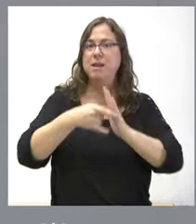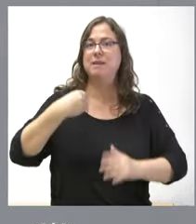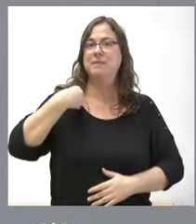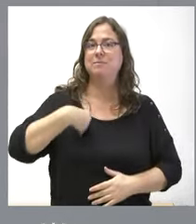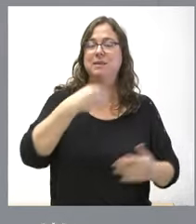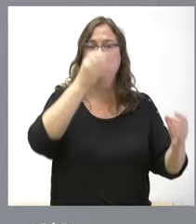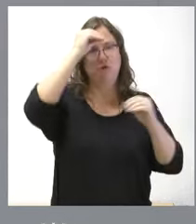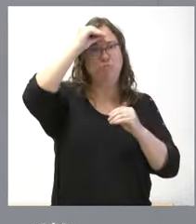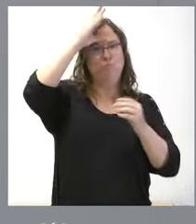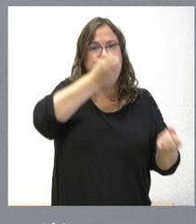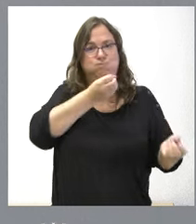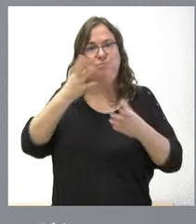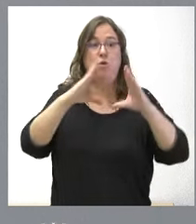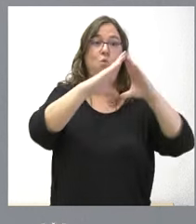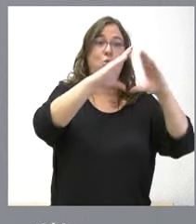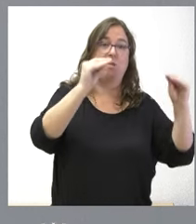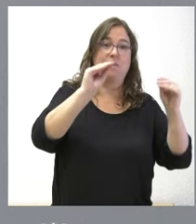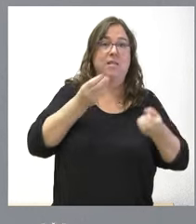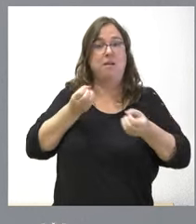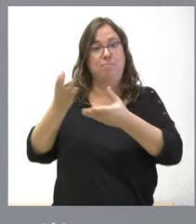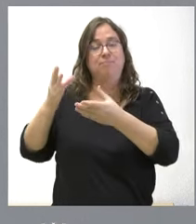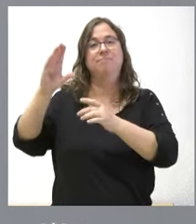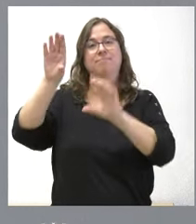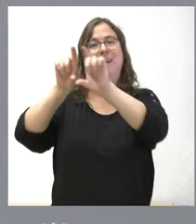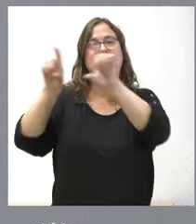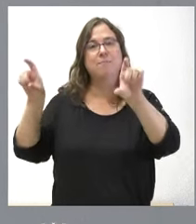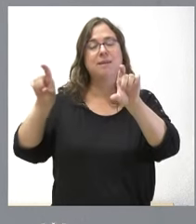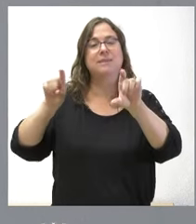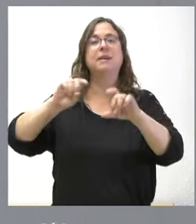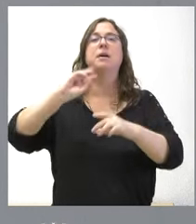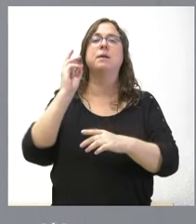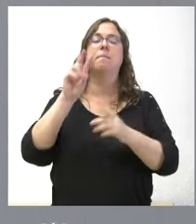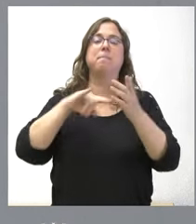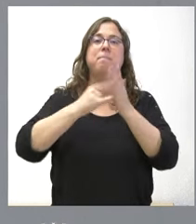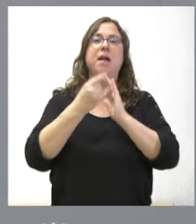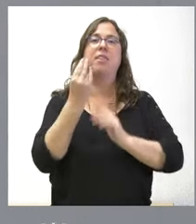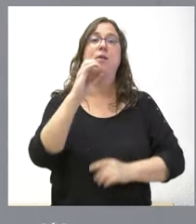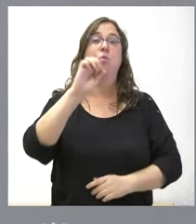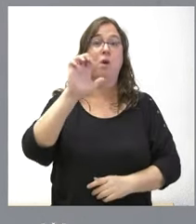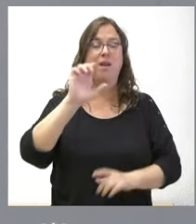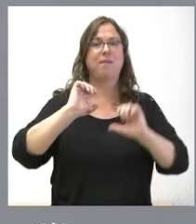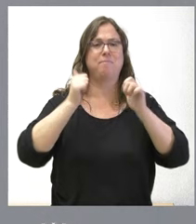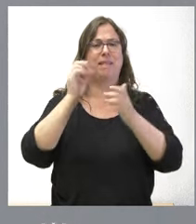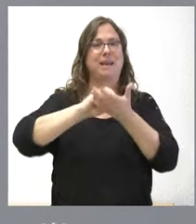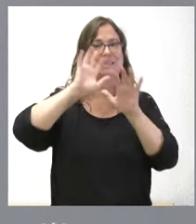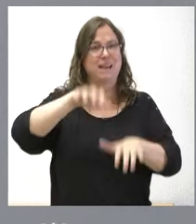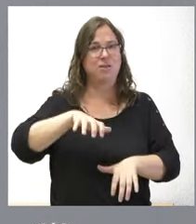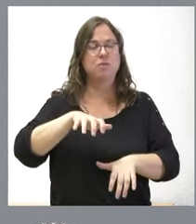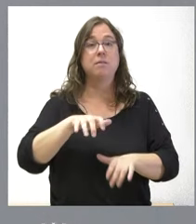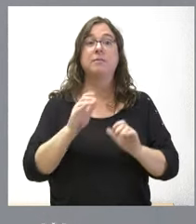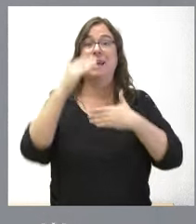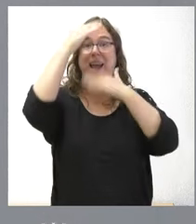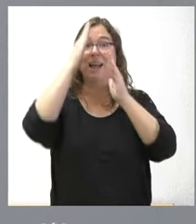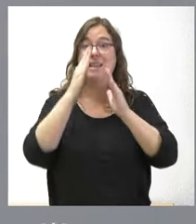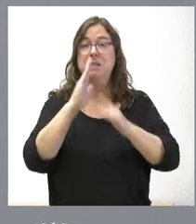Transferencia del Conocimiento Universidad-Empresa, Plan TQE, en Castilla y León, desde la puesta en marcha, es que se ha atendido